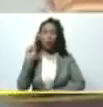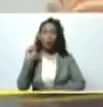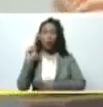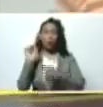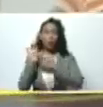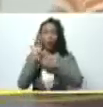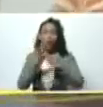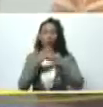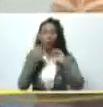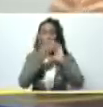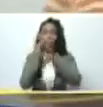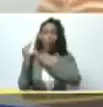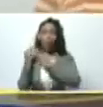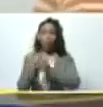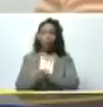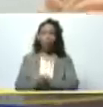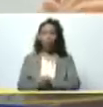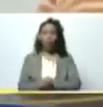comuneros